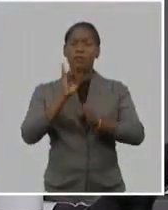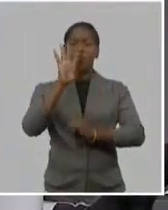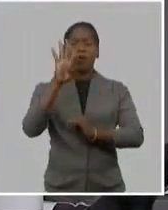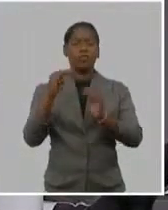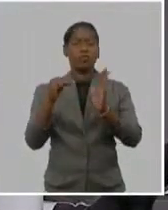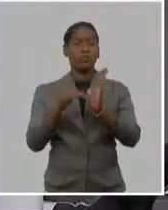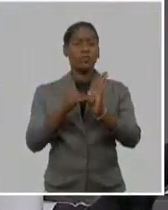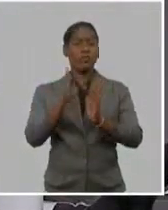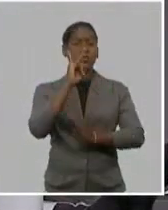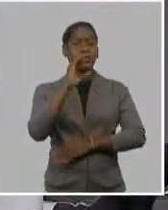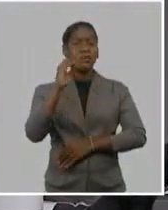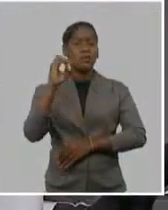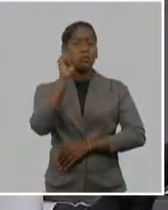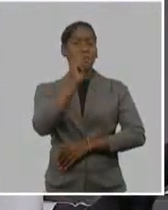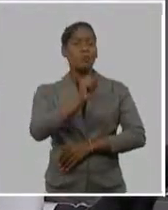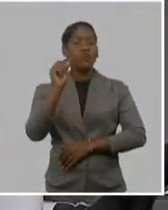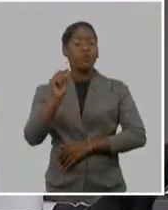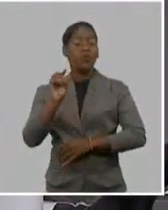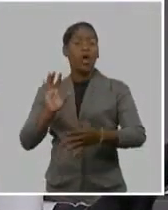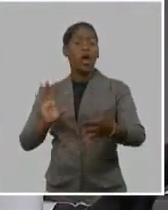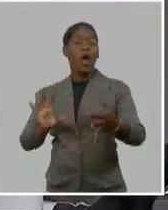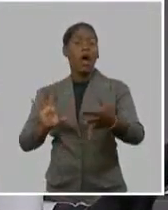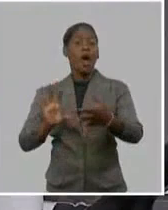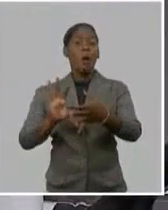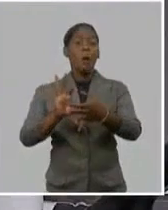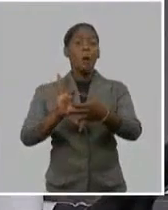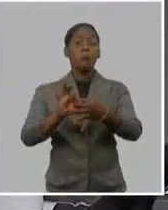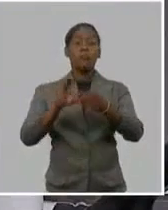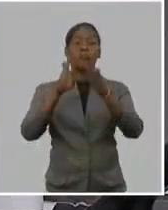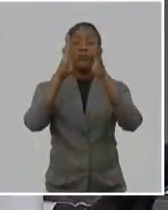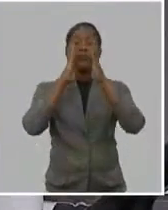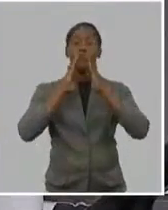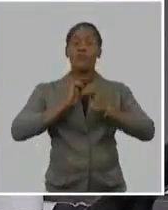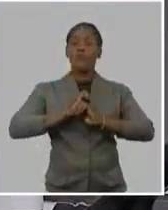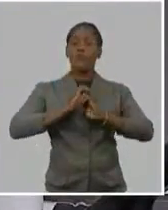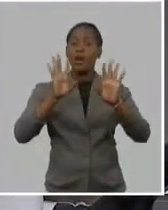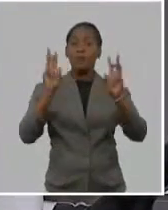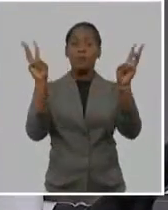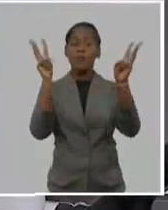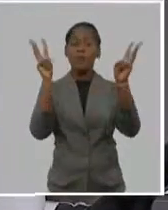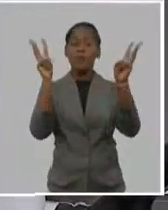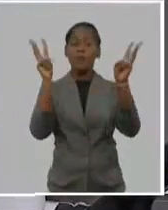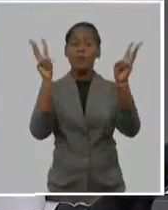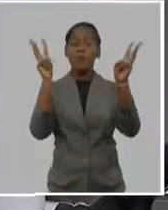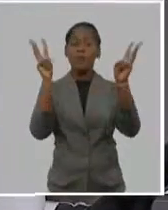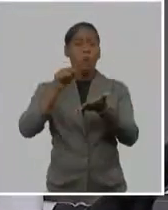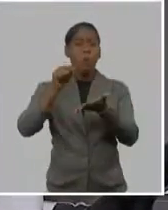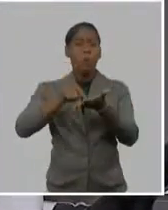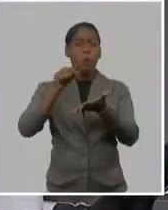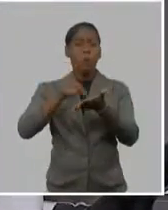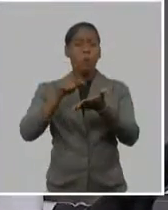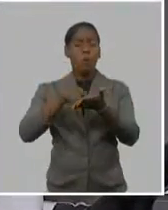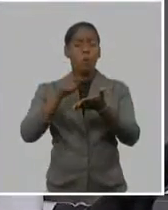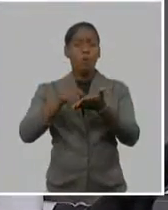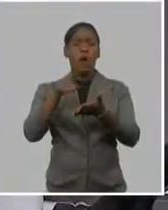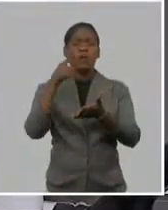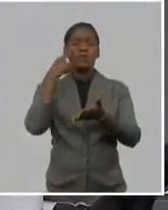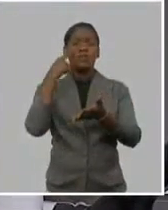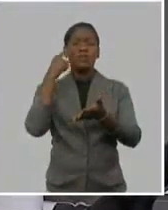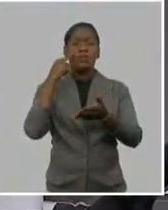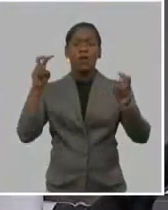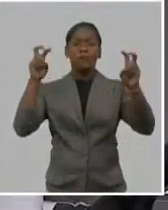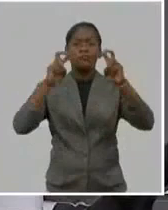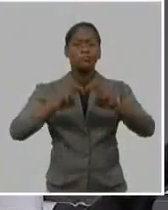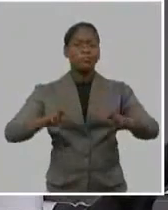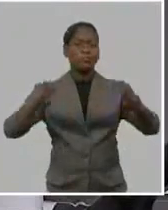personas, habitantes del mundo que están conectadas a internet, 4.330 millones a 55%